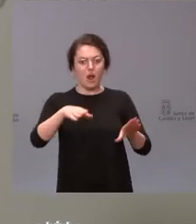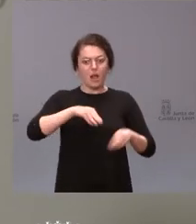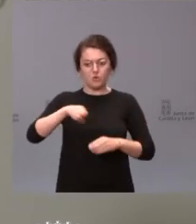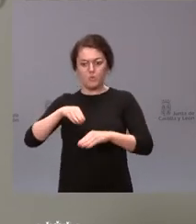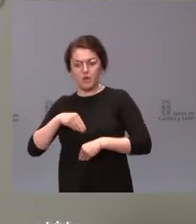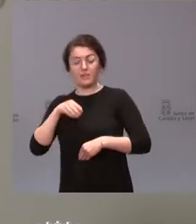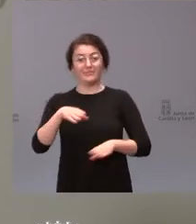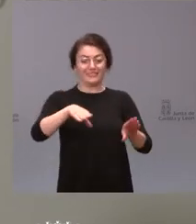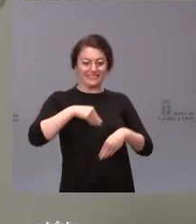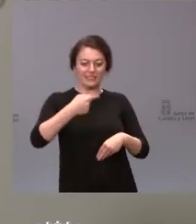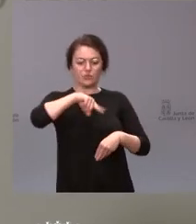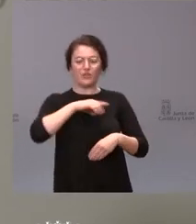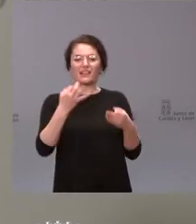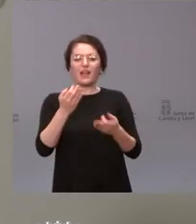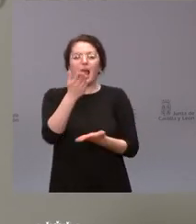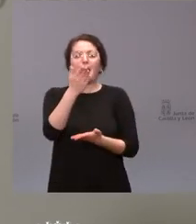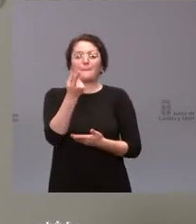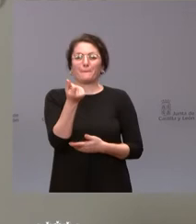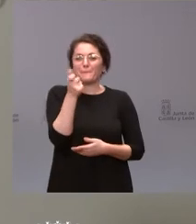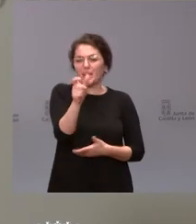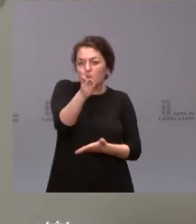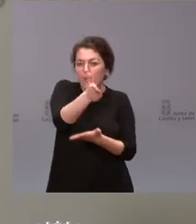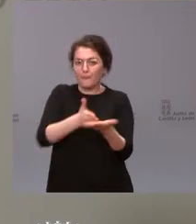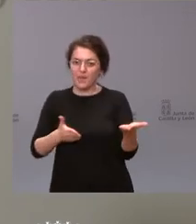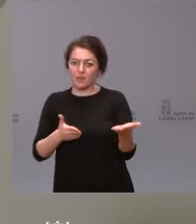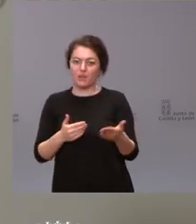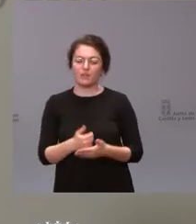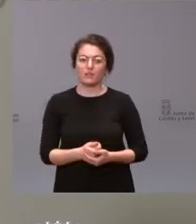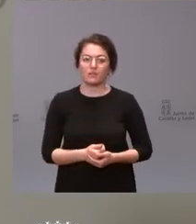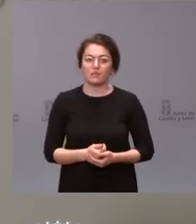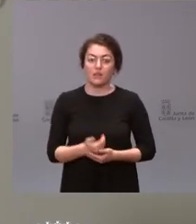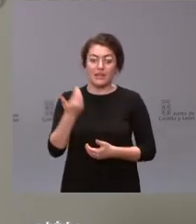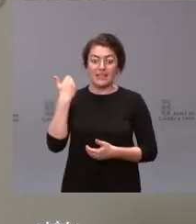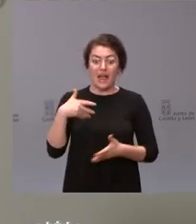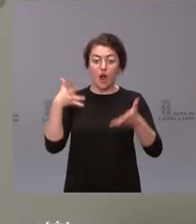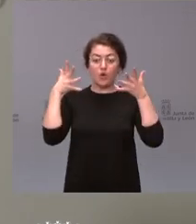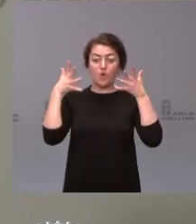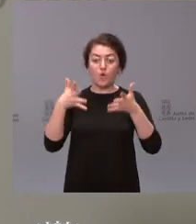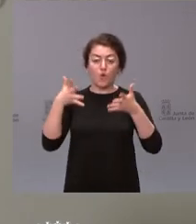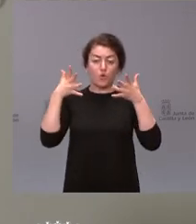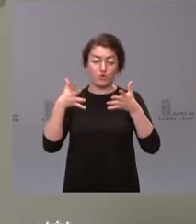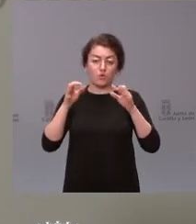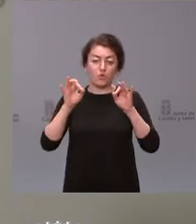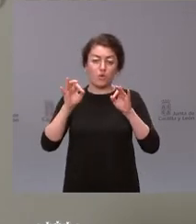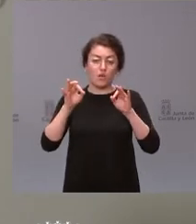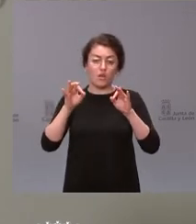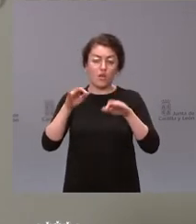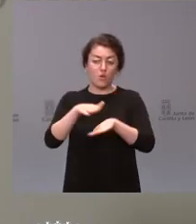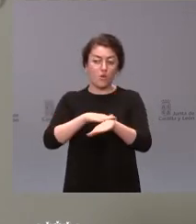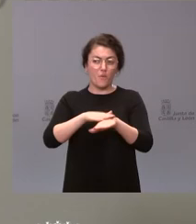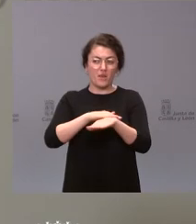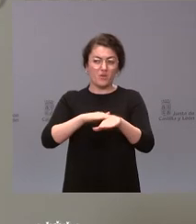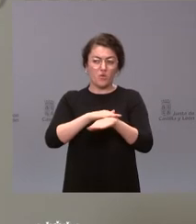del coste que se nos planteó y aprobamos en un Consejo de Gobierno, creo recordar, no hace